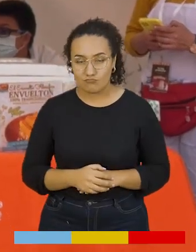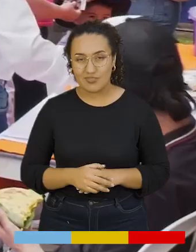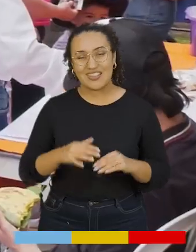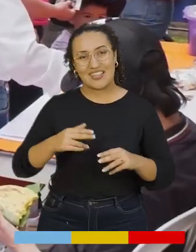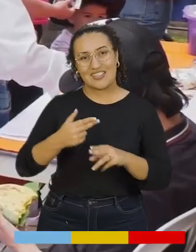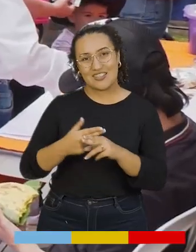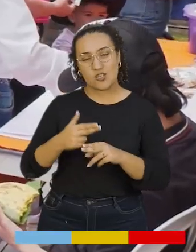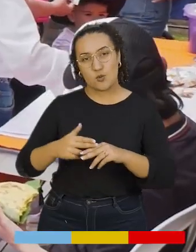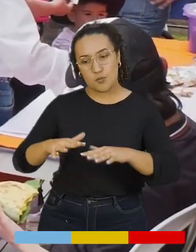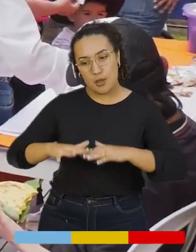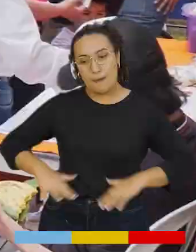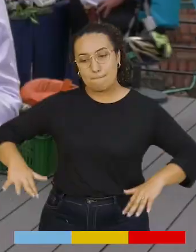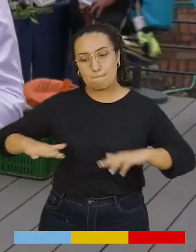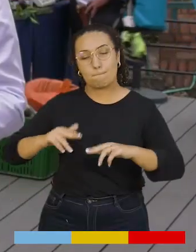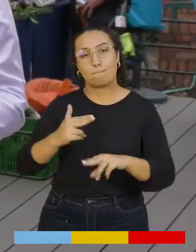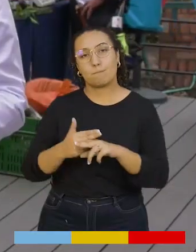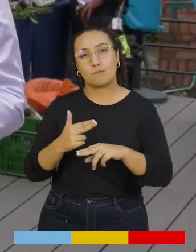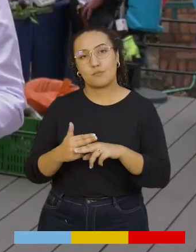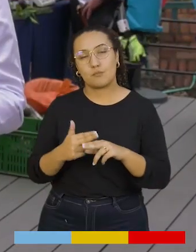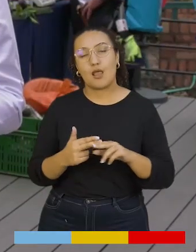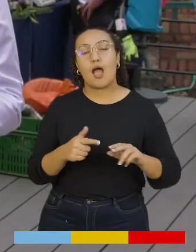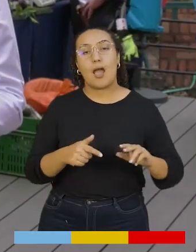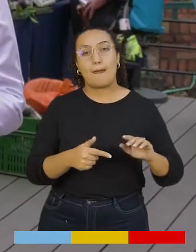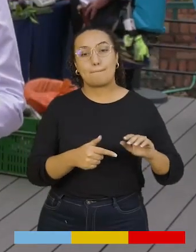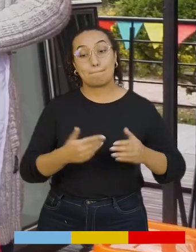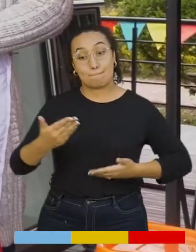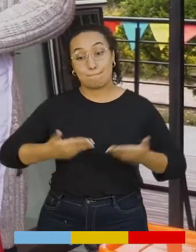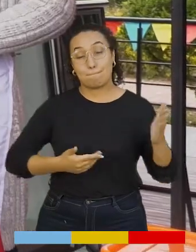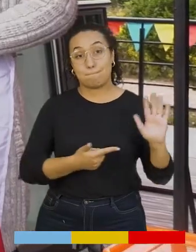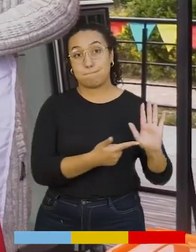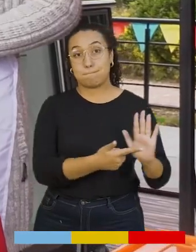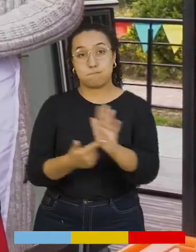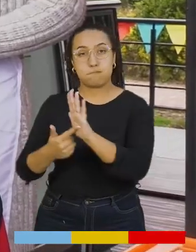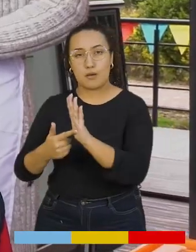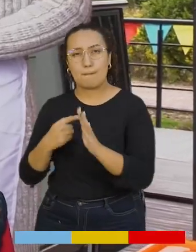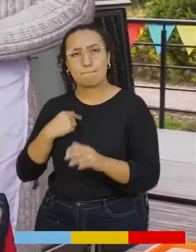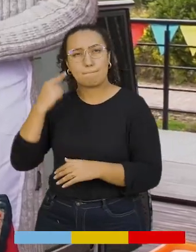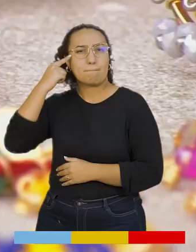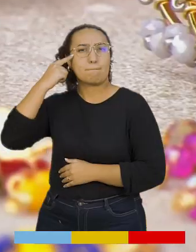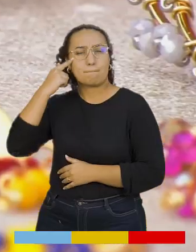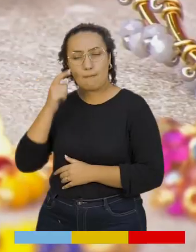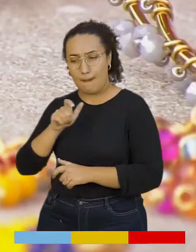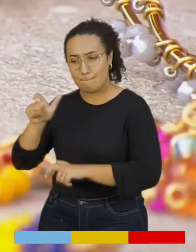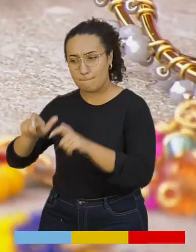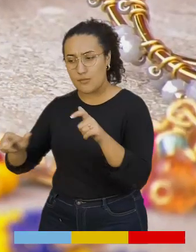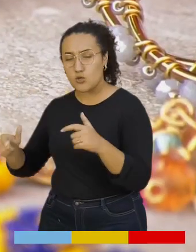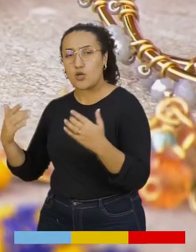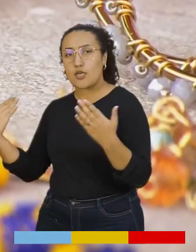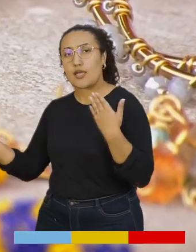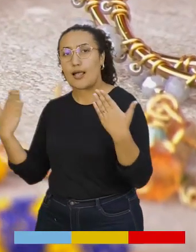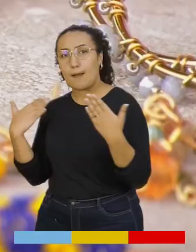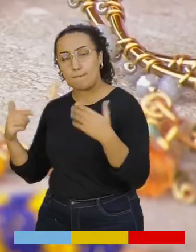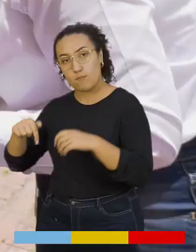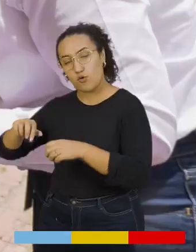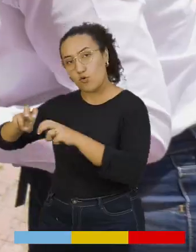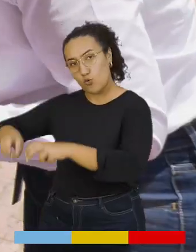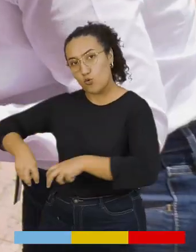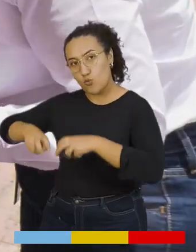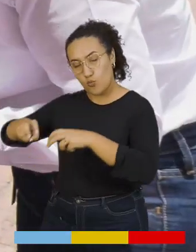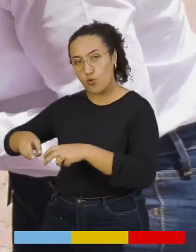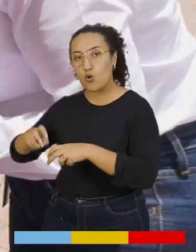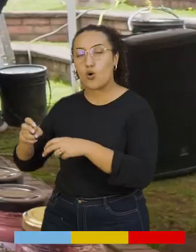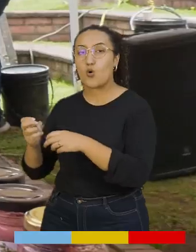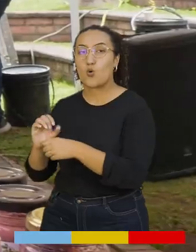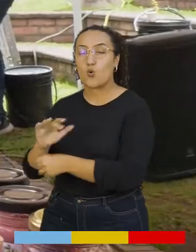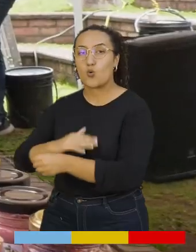logrado. Este espacio se llama la agrovitrina y es un espacio pensado en los emprendedores y productores de Cundinamarca.